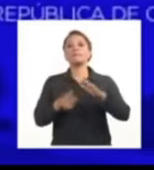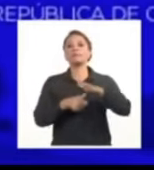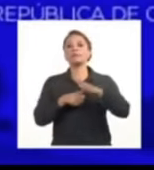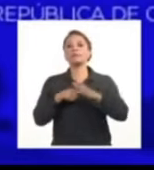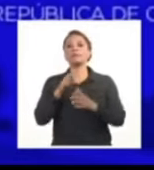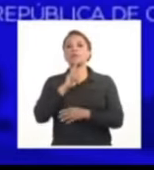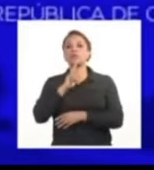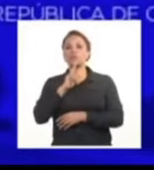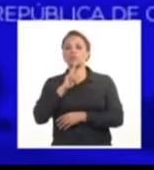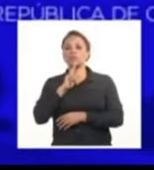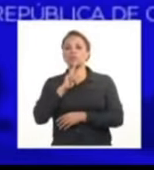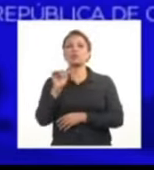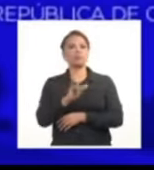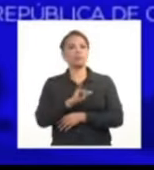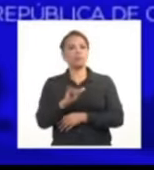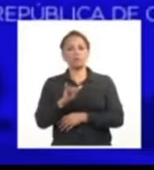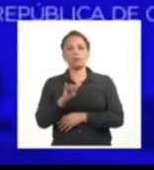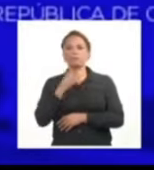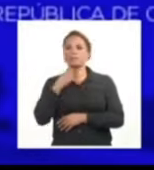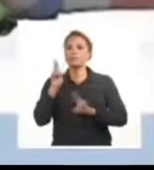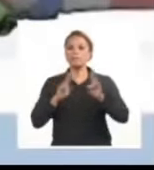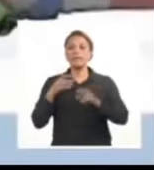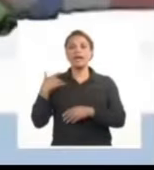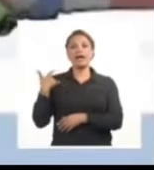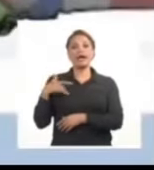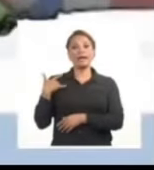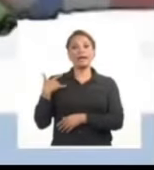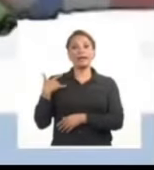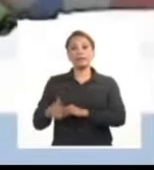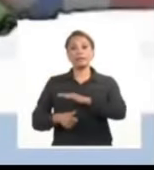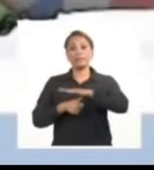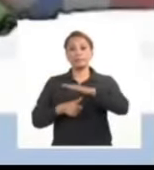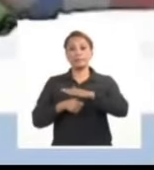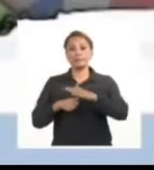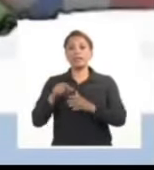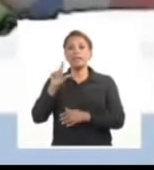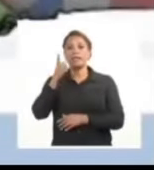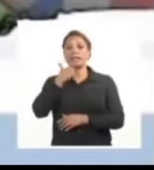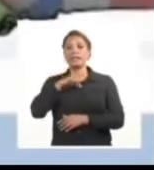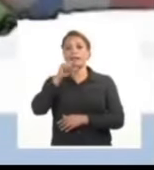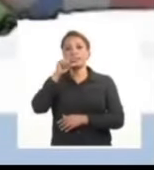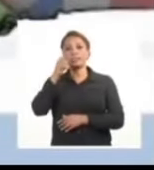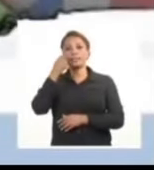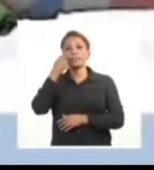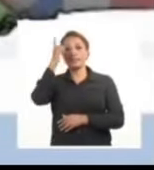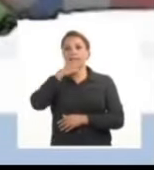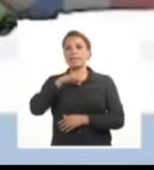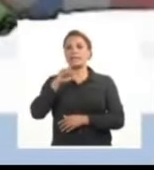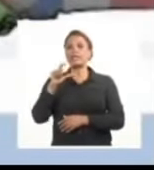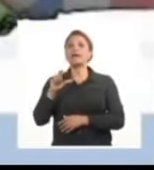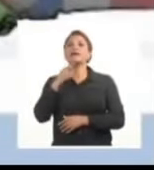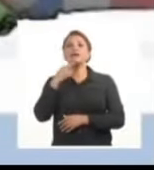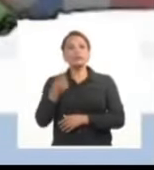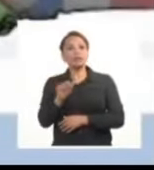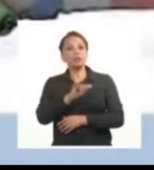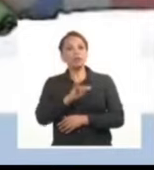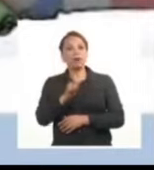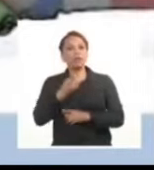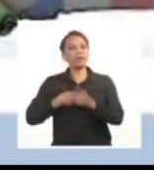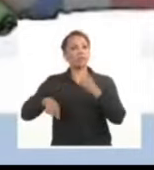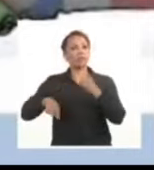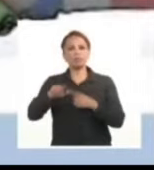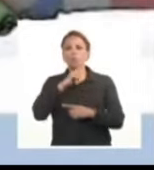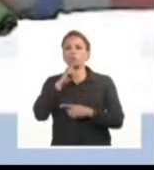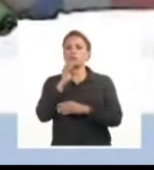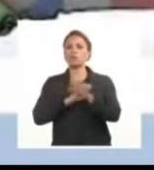Xiomara Castro la posición de Argentina como presidente de la CELAC expresa la opinión mayoritaria de la región en contra de